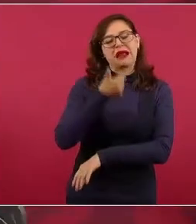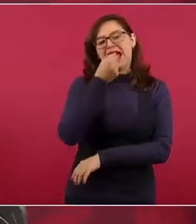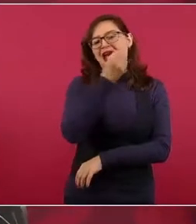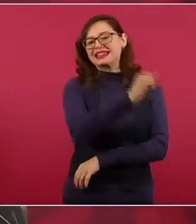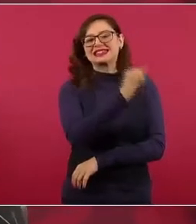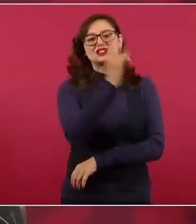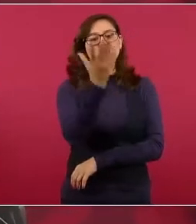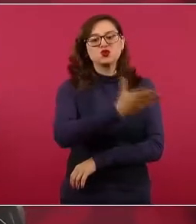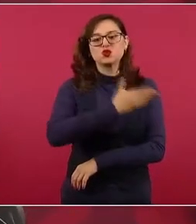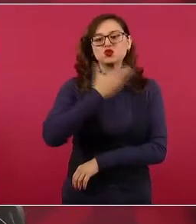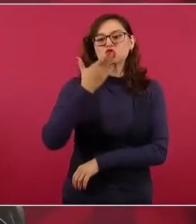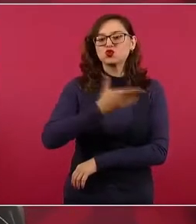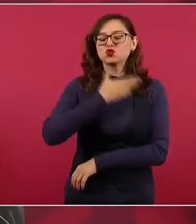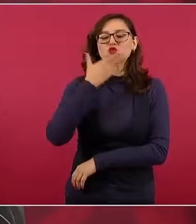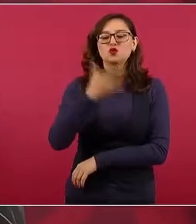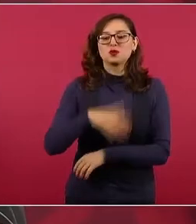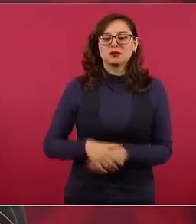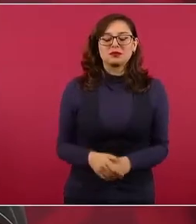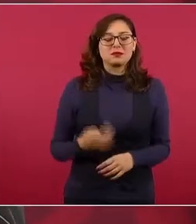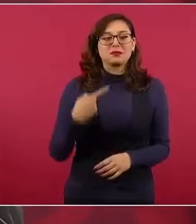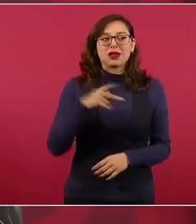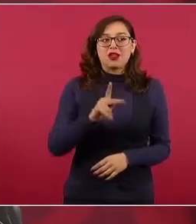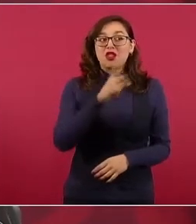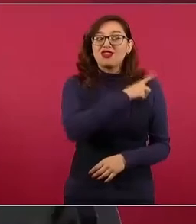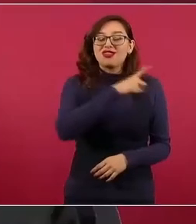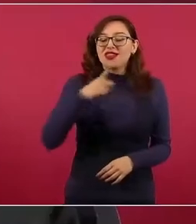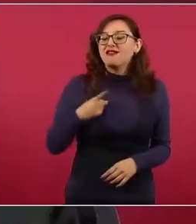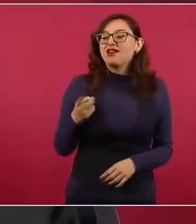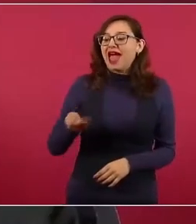No tienen fuerza de trabajo,